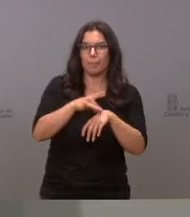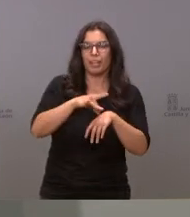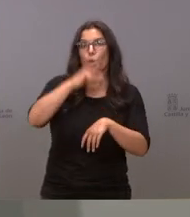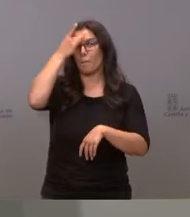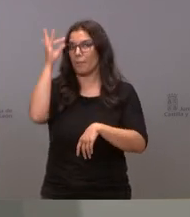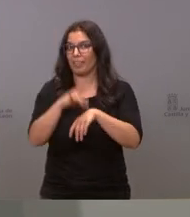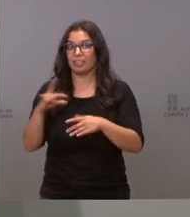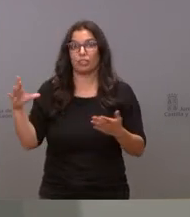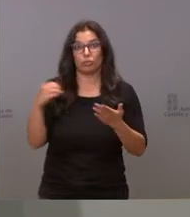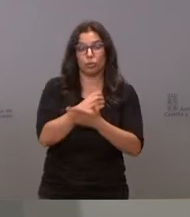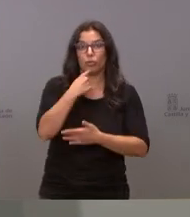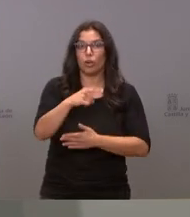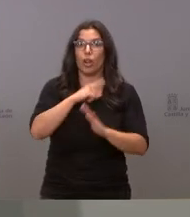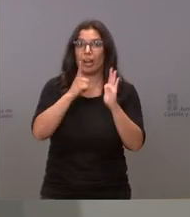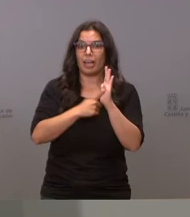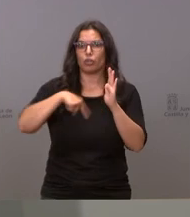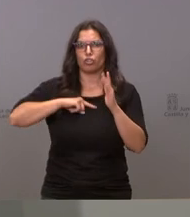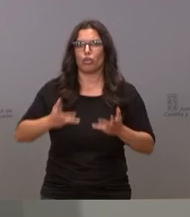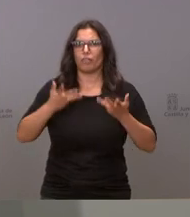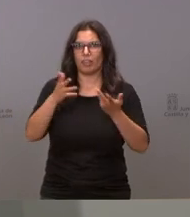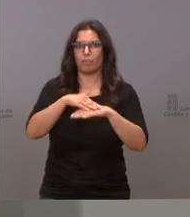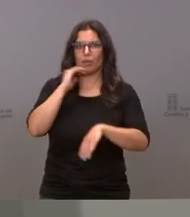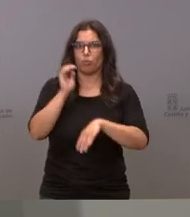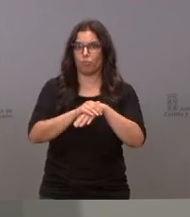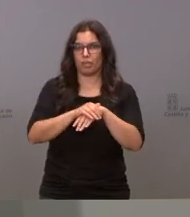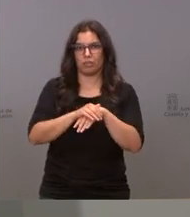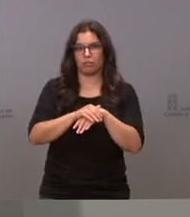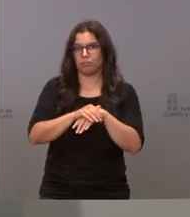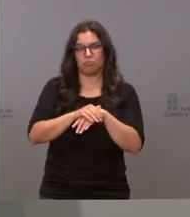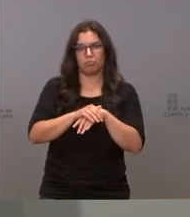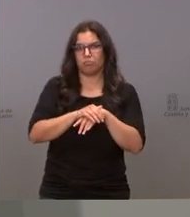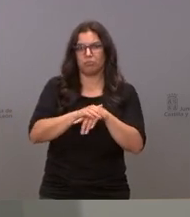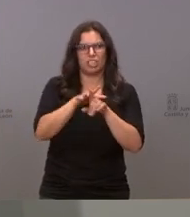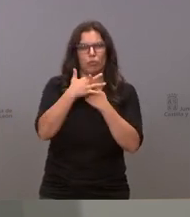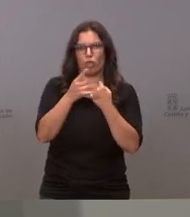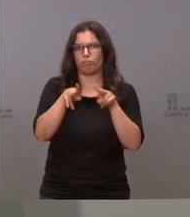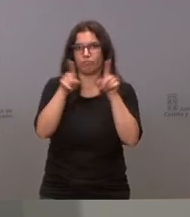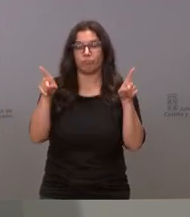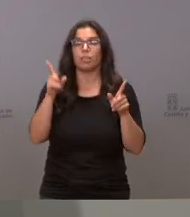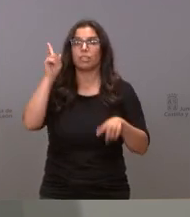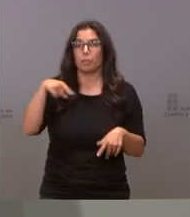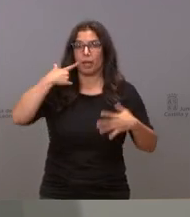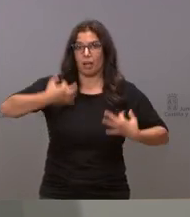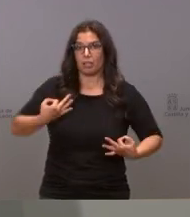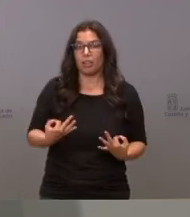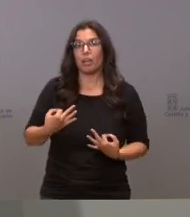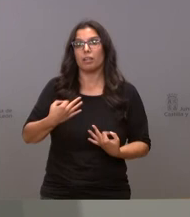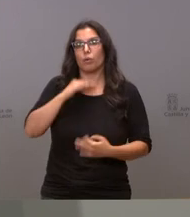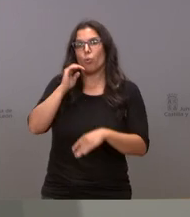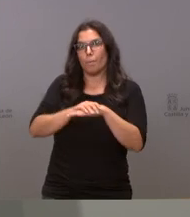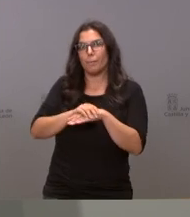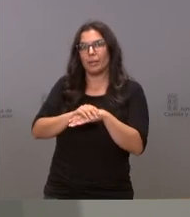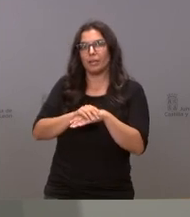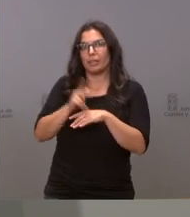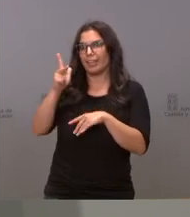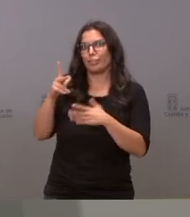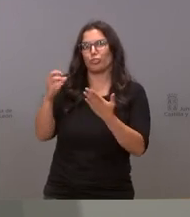vamos a garantizar el cumplimiento de la ley en todos sus extremos y vamos a garantizar también el cumplimiento de todos